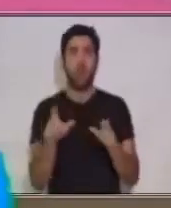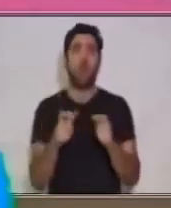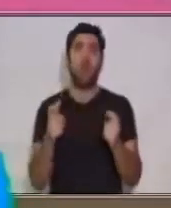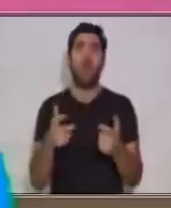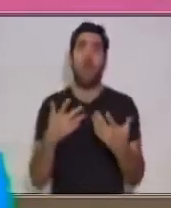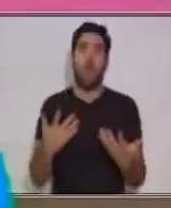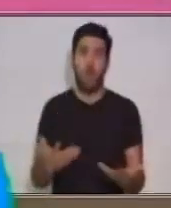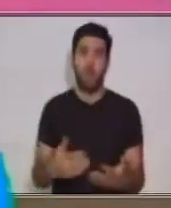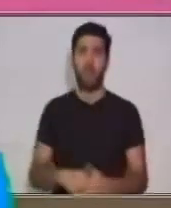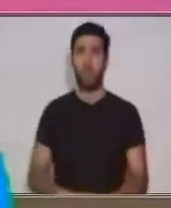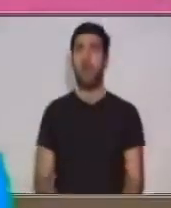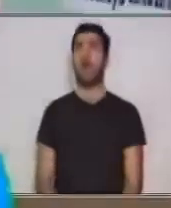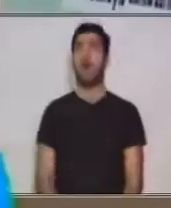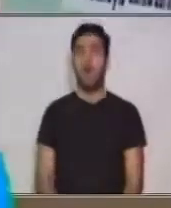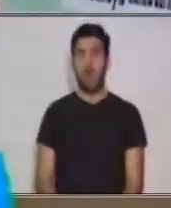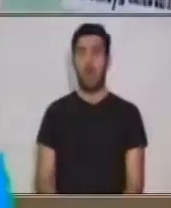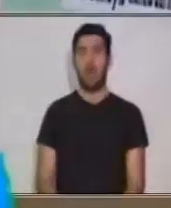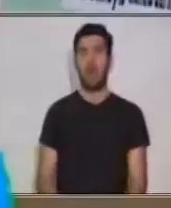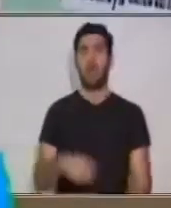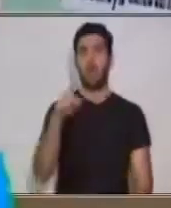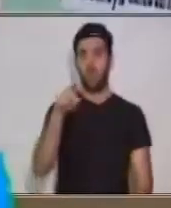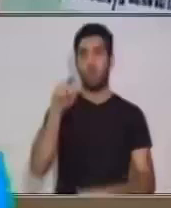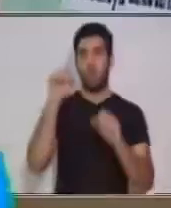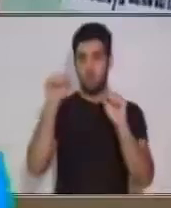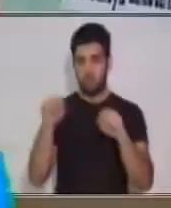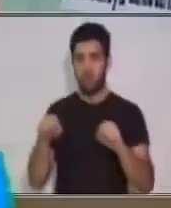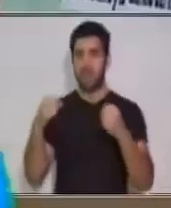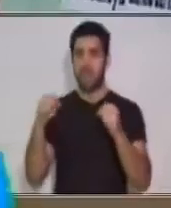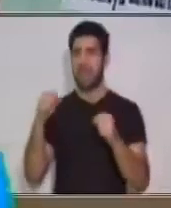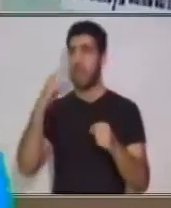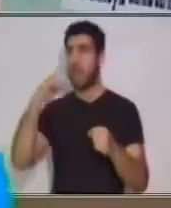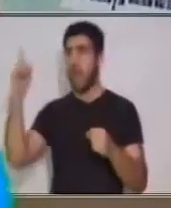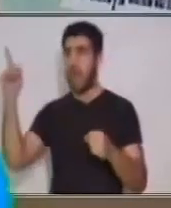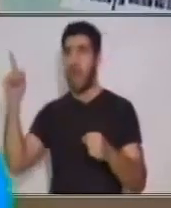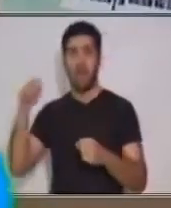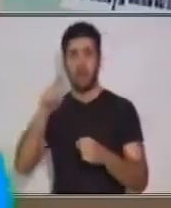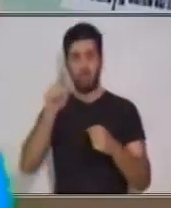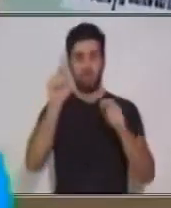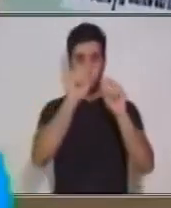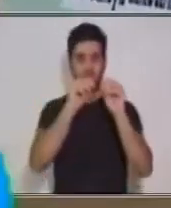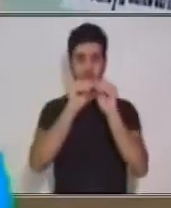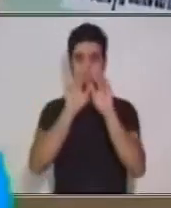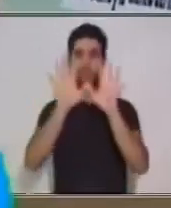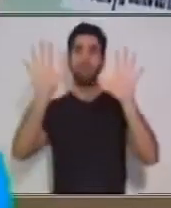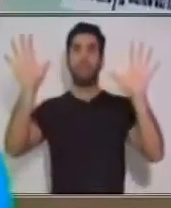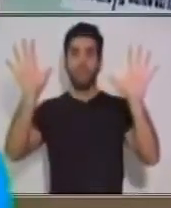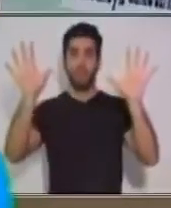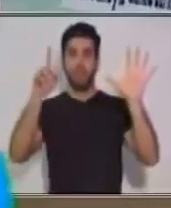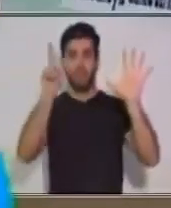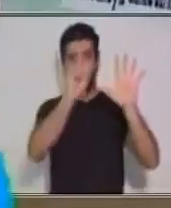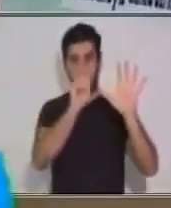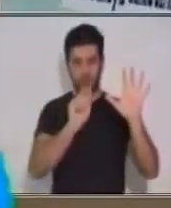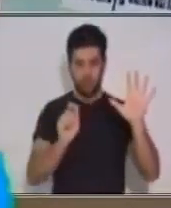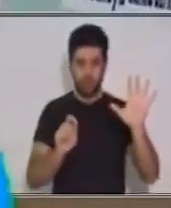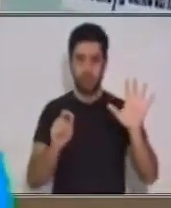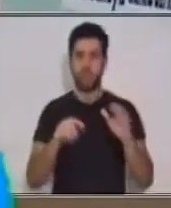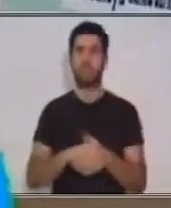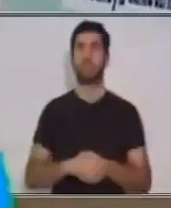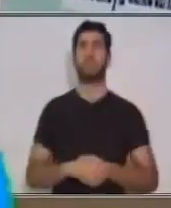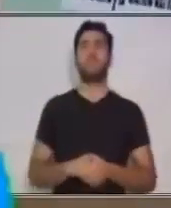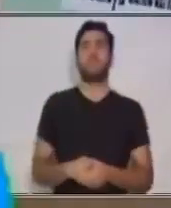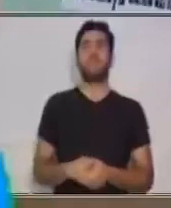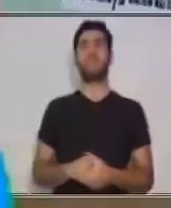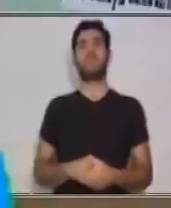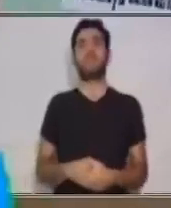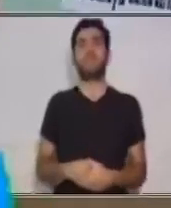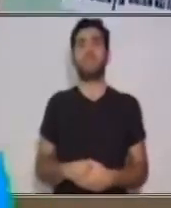información que obtuviste la puedes hacer por medio de un esquema, que sería como un mapa conceptual o un mapa mental,